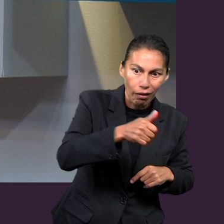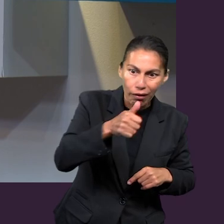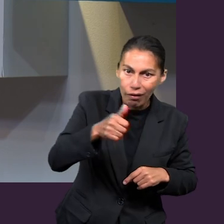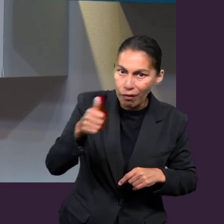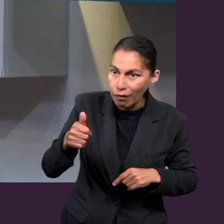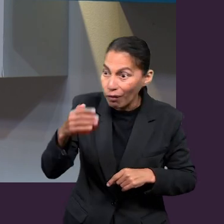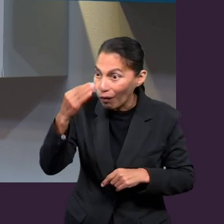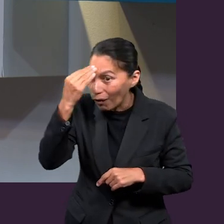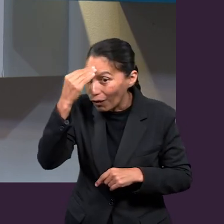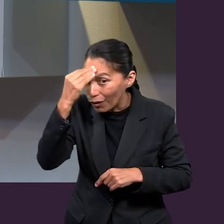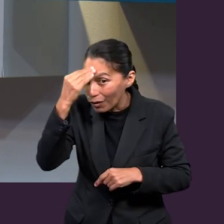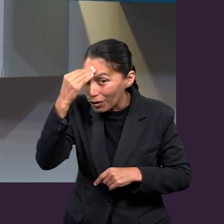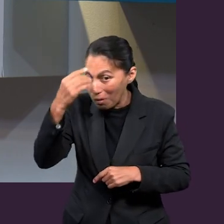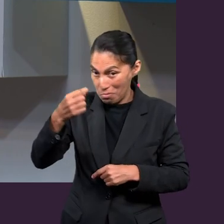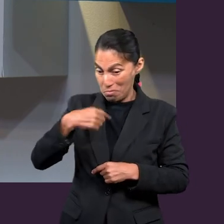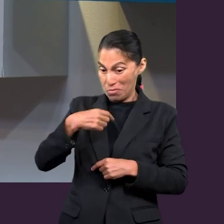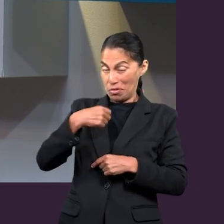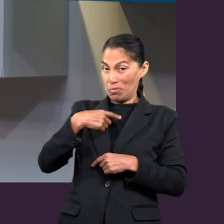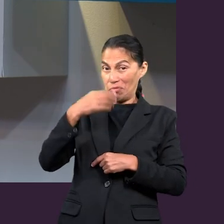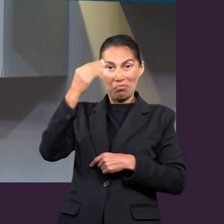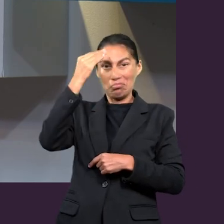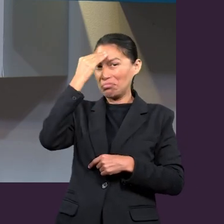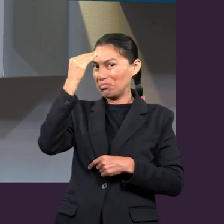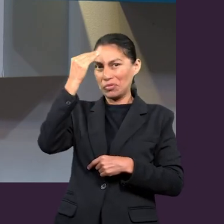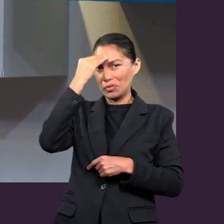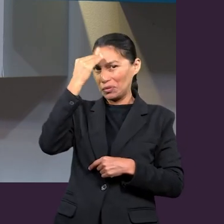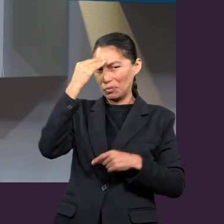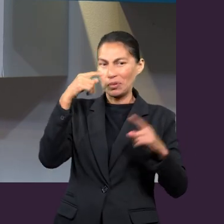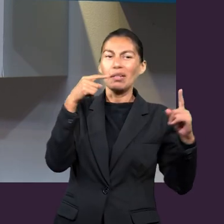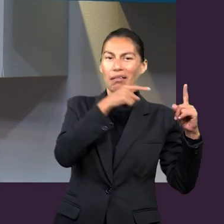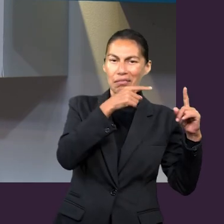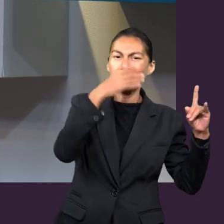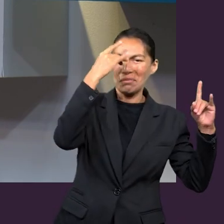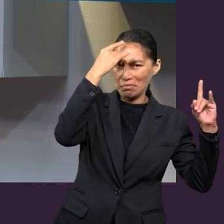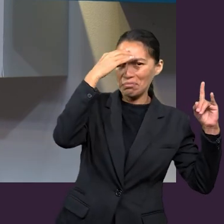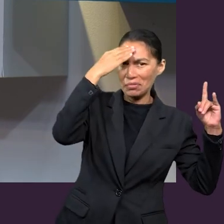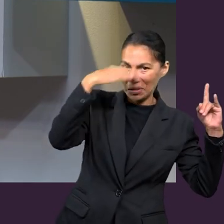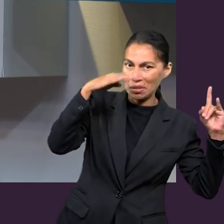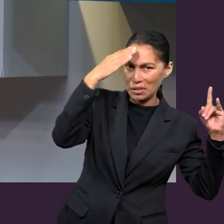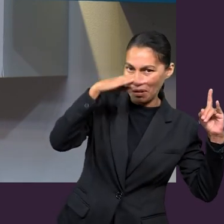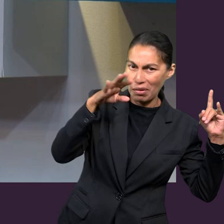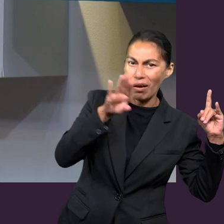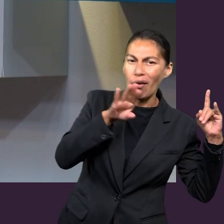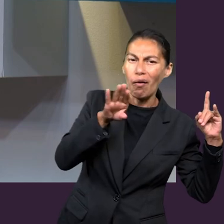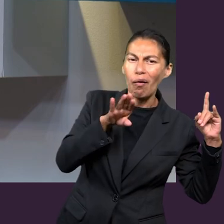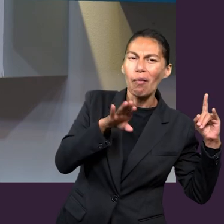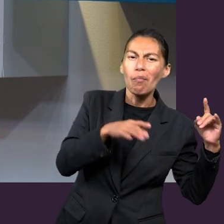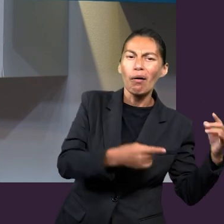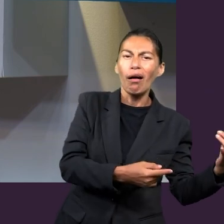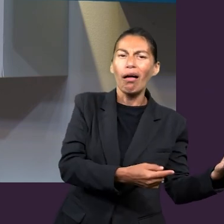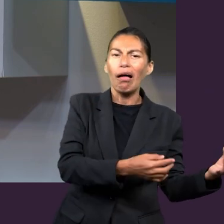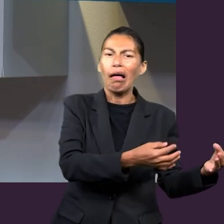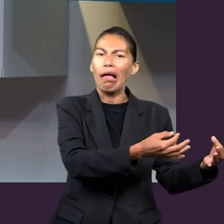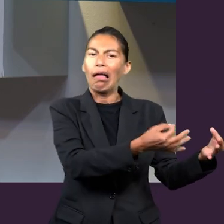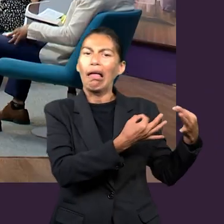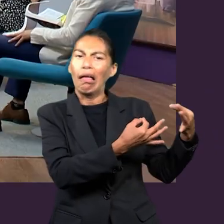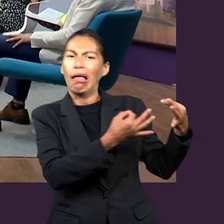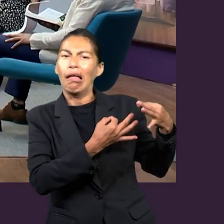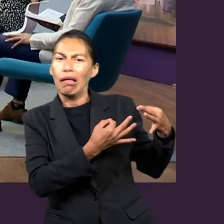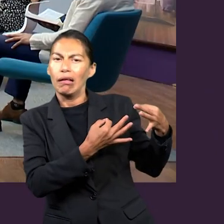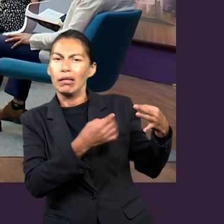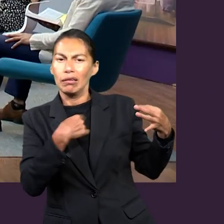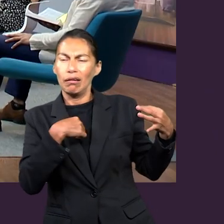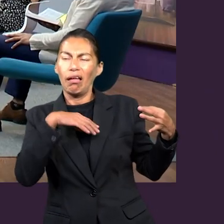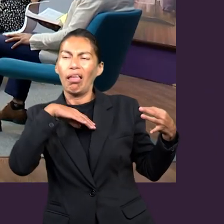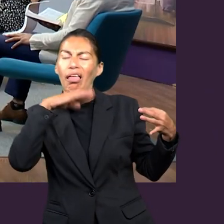conoce a nosotros mucho más que nosotros mismos. Entonces, él sabe de qué manera sutil, cuando